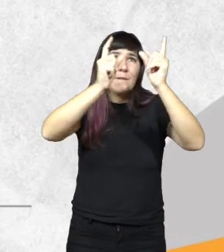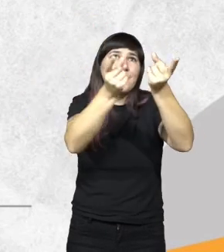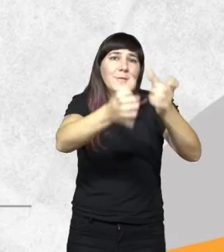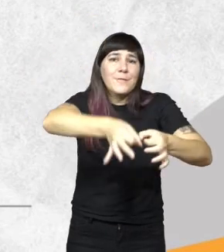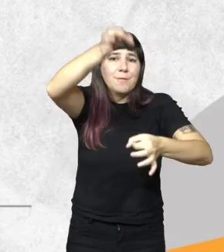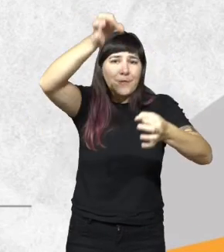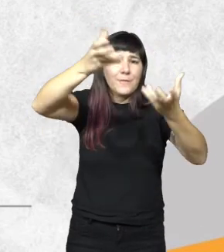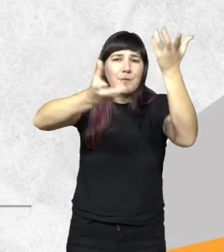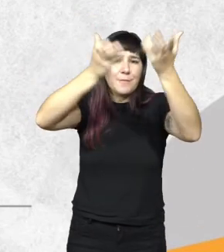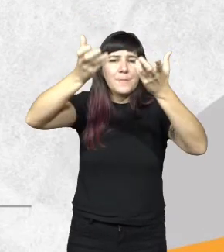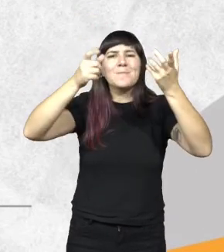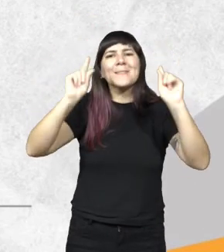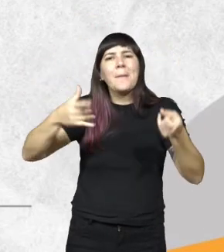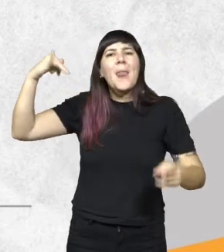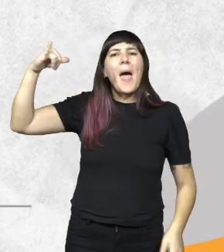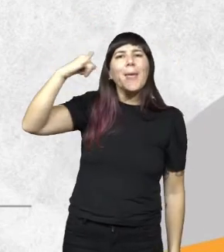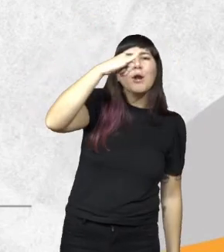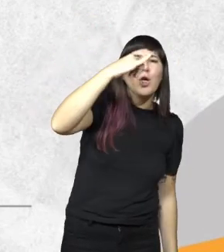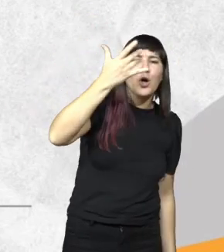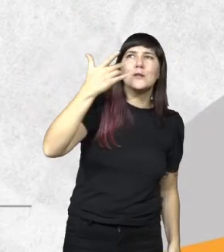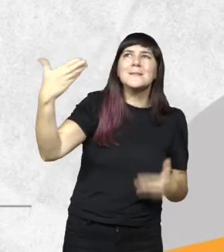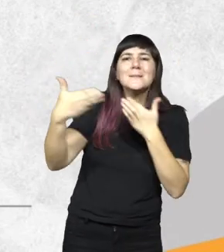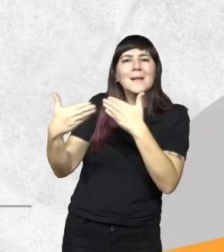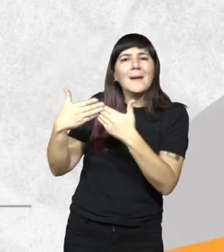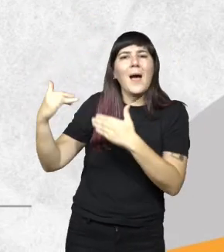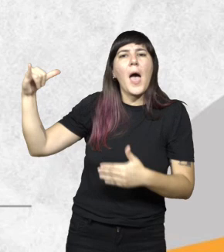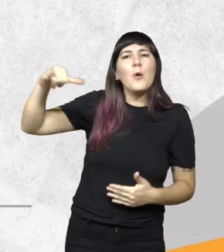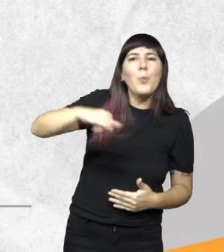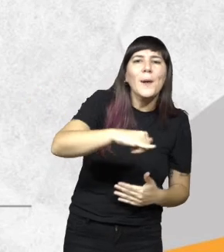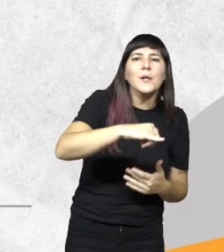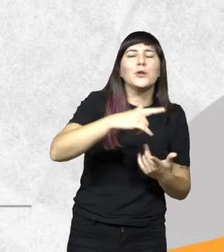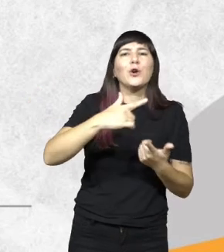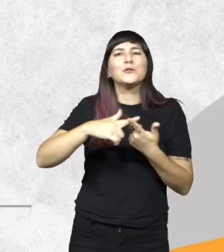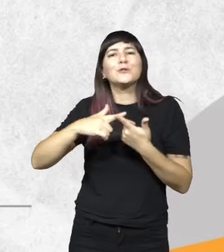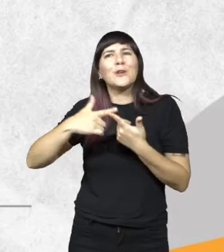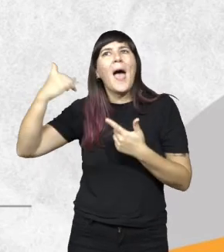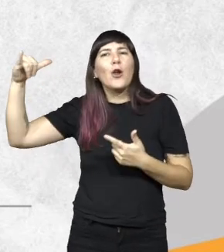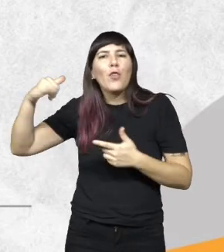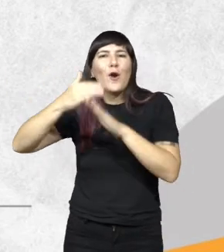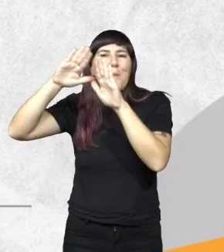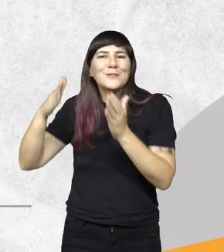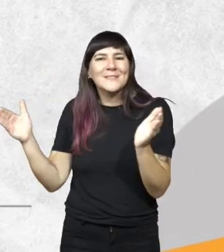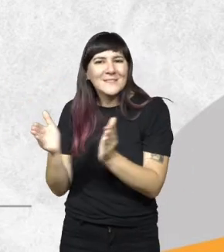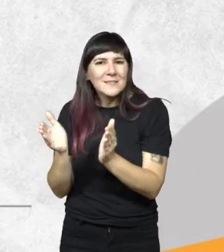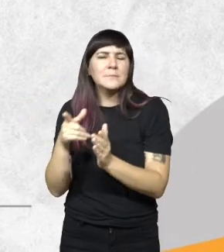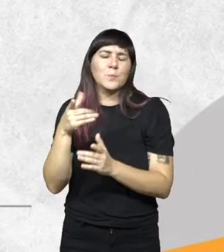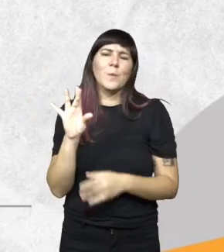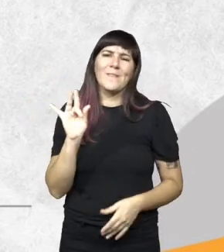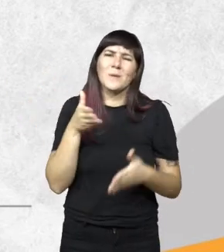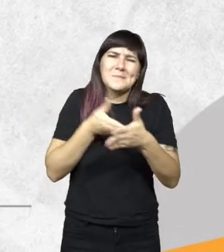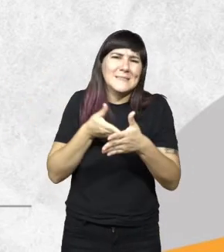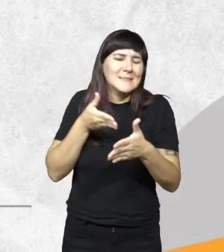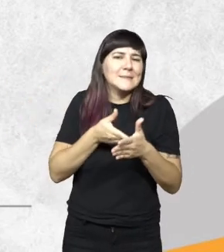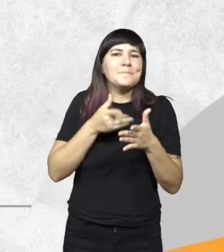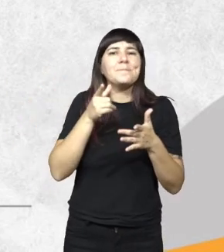afecta también al tránsito aéreo cuando son quemas que están cerca de aeropuertos aeródromos crean muchas dificultades de hecho más allá de estos